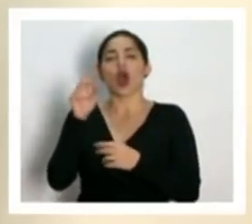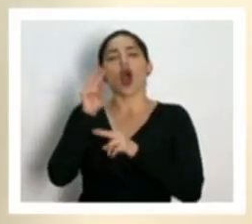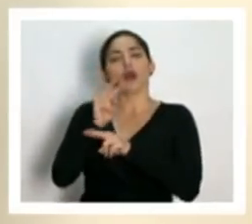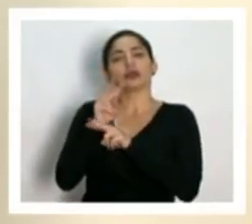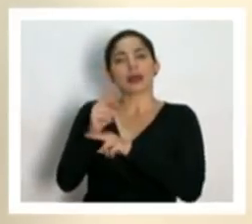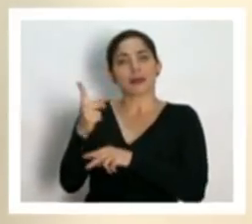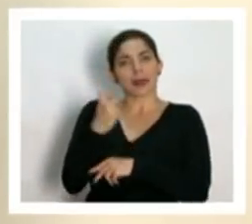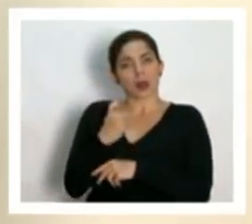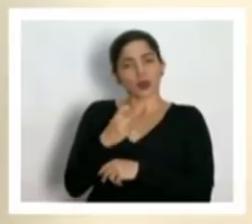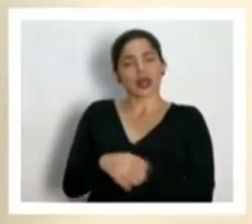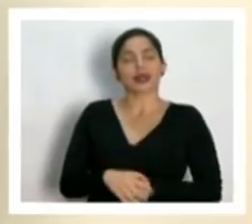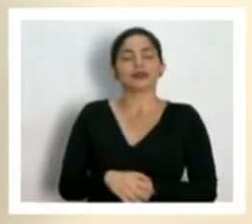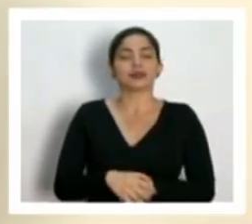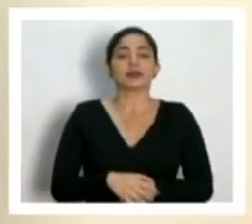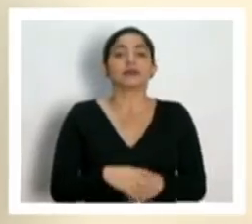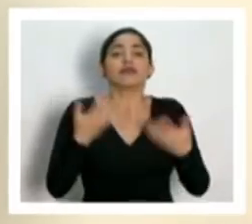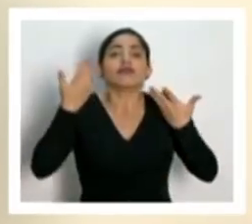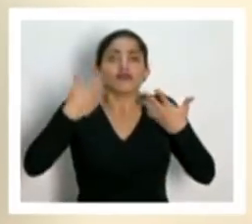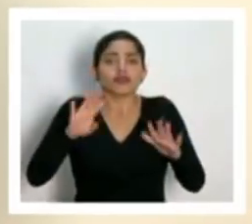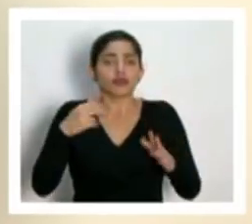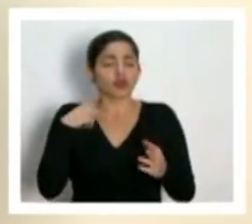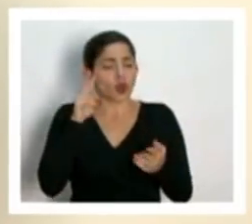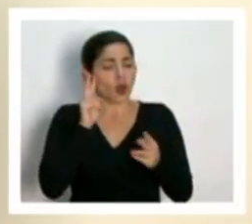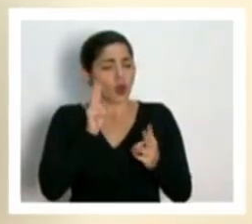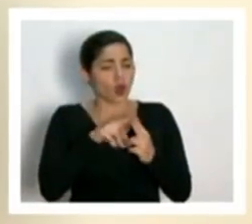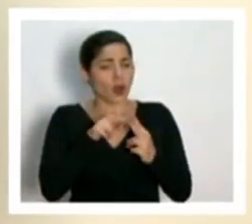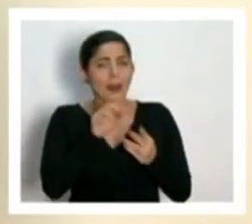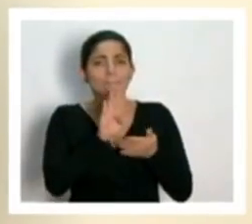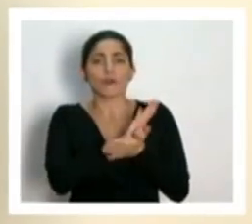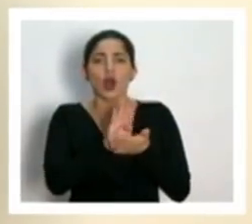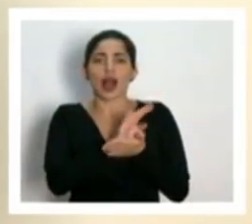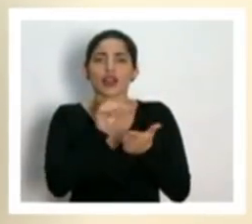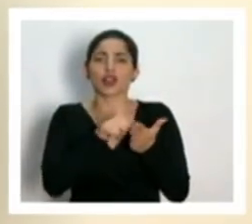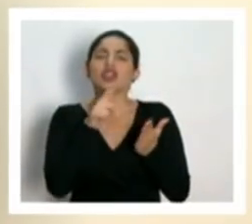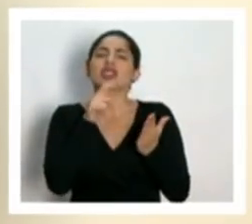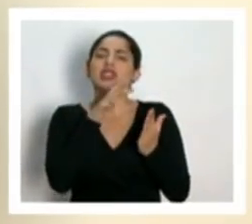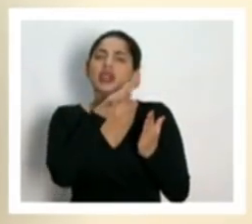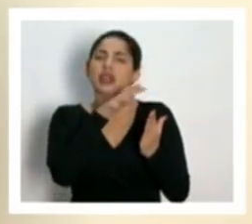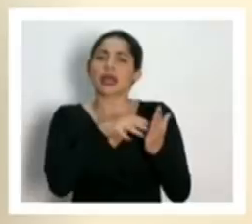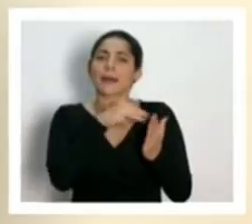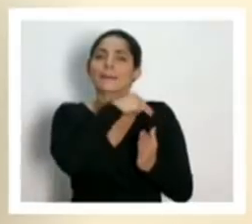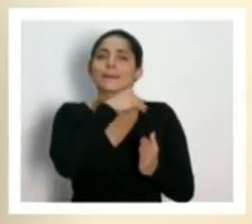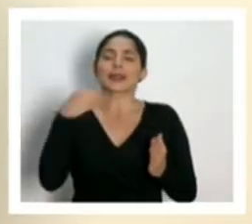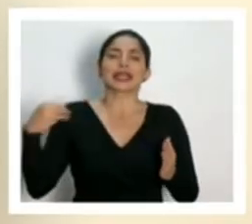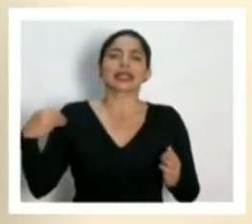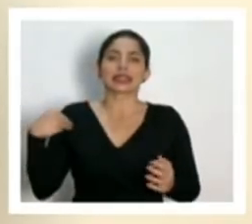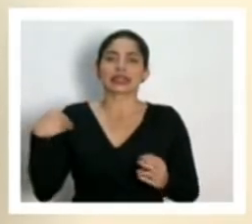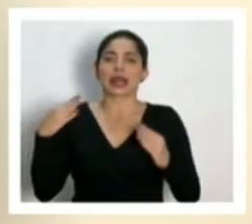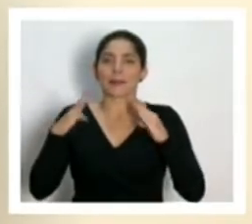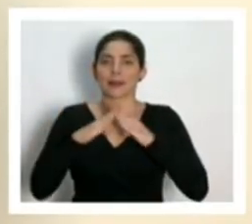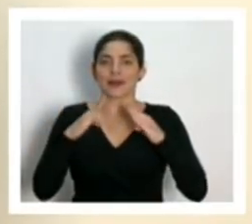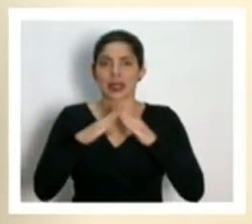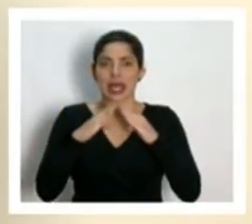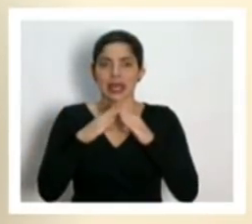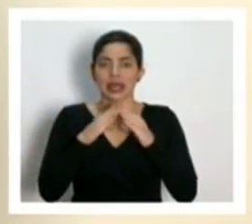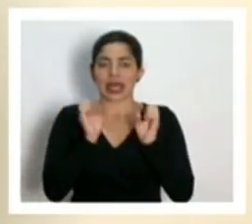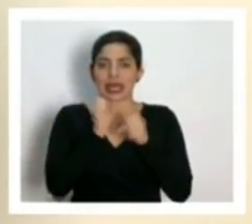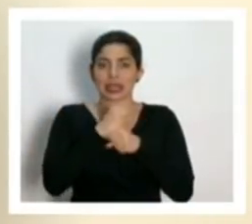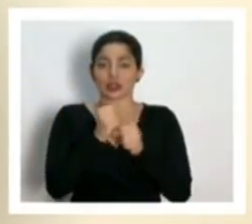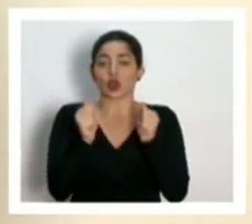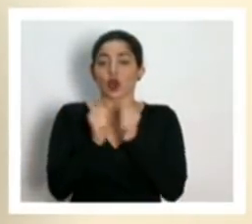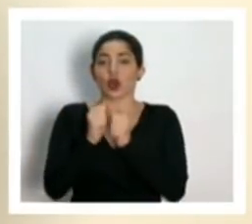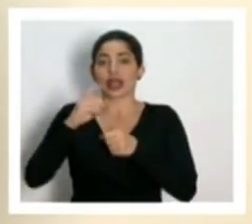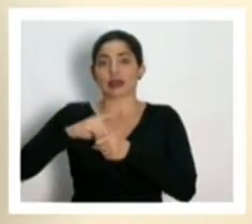ya he conocido un borrador que ha trabajado la ministra de vivienda junto a